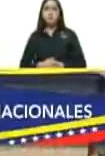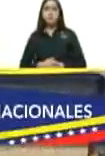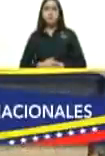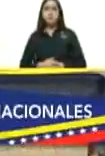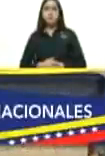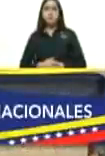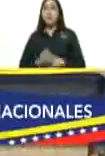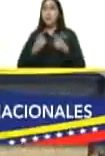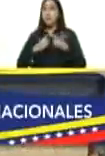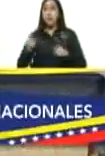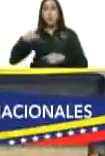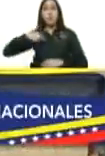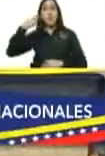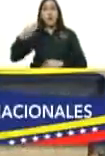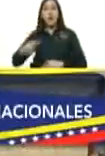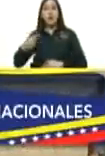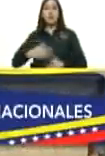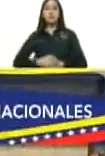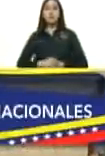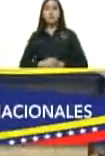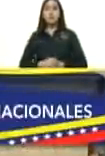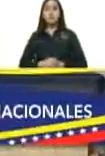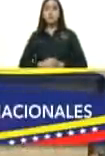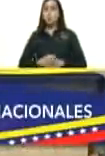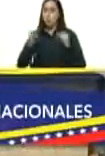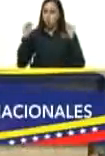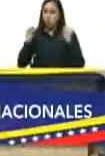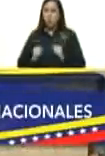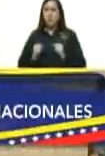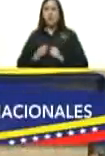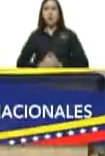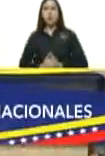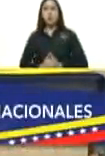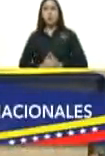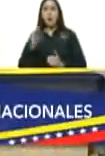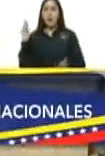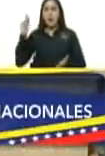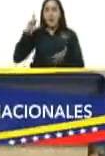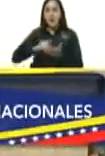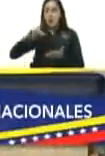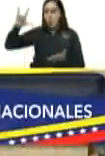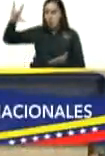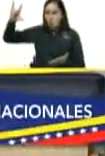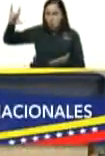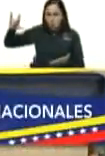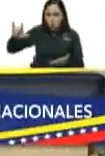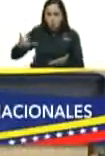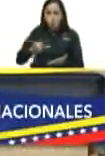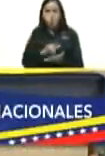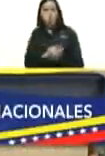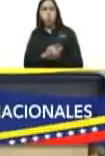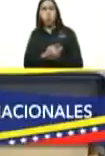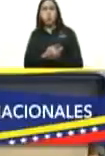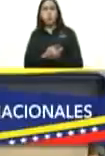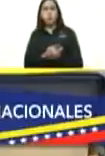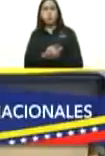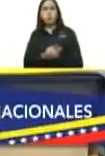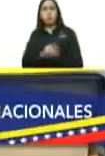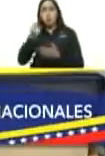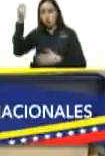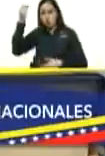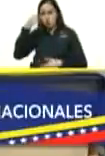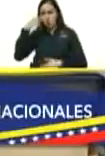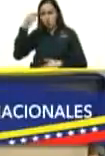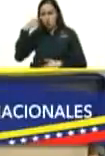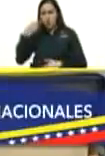pero mañana confirmado llega el vuelo con suficientes dosis de